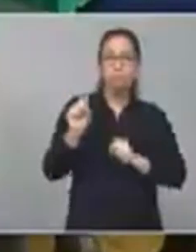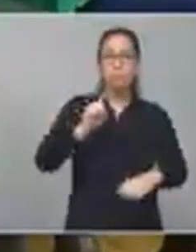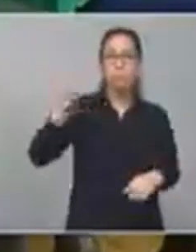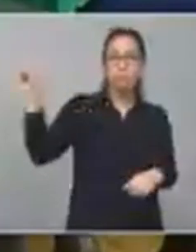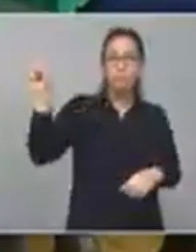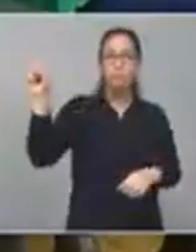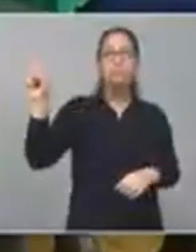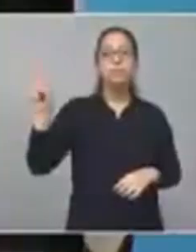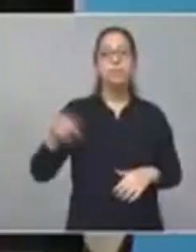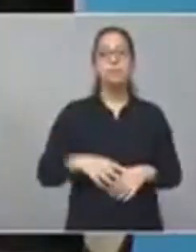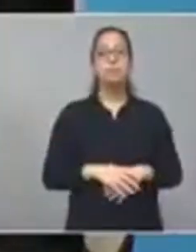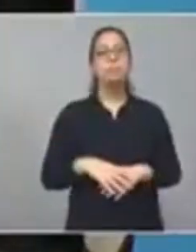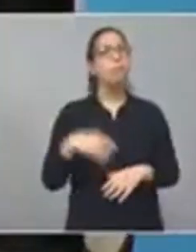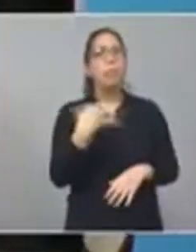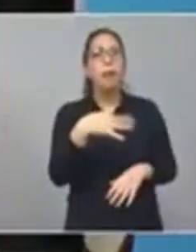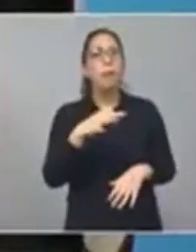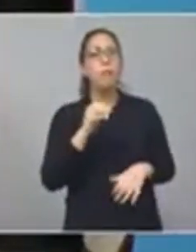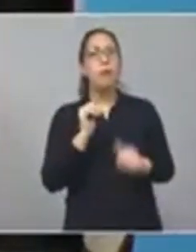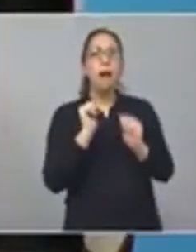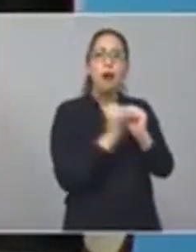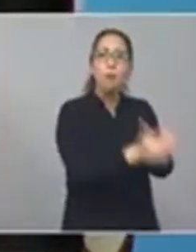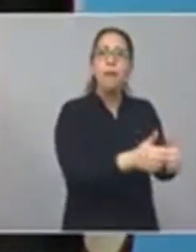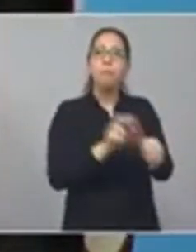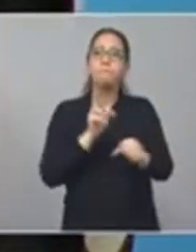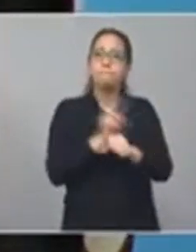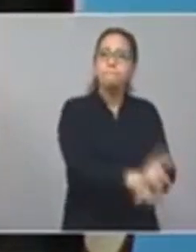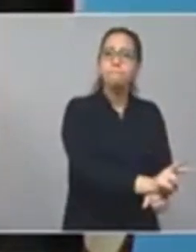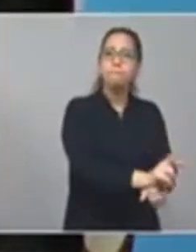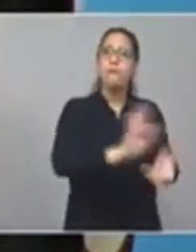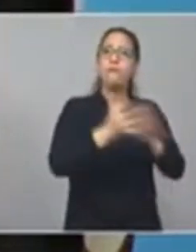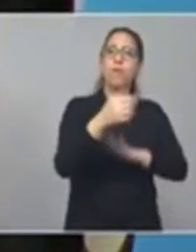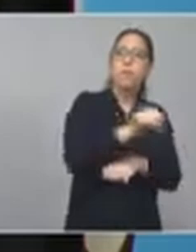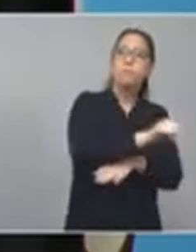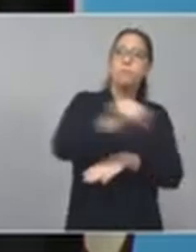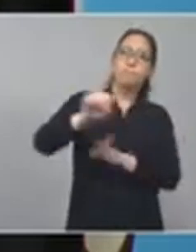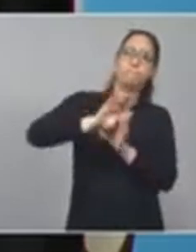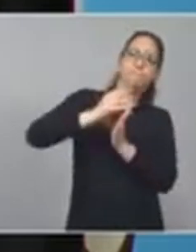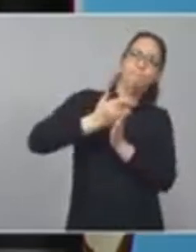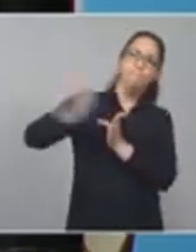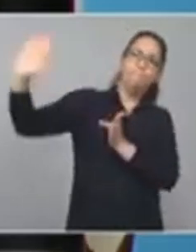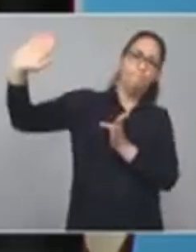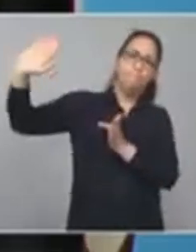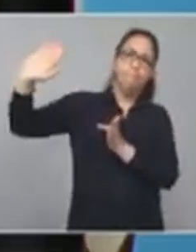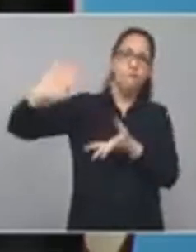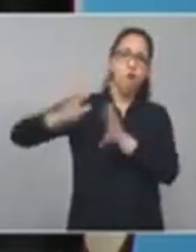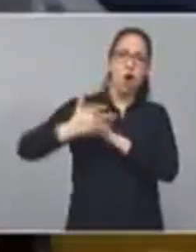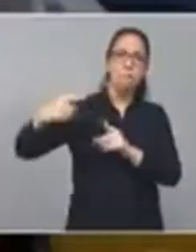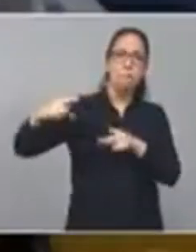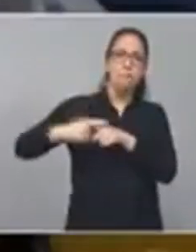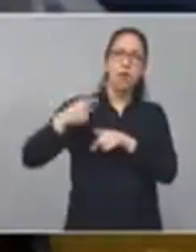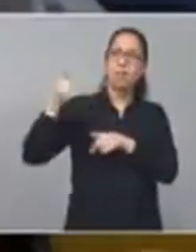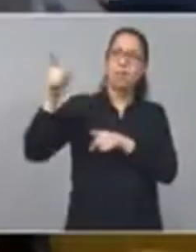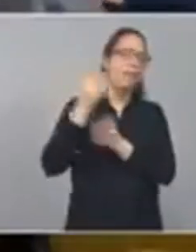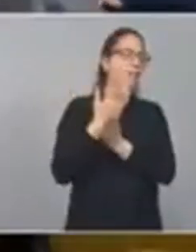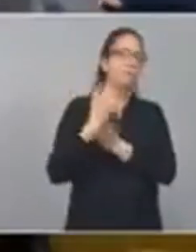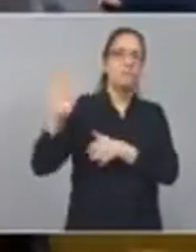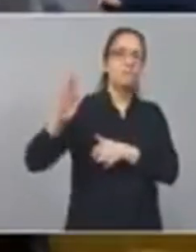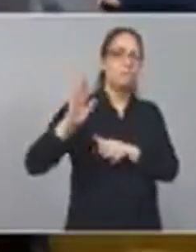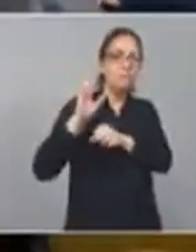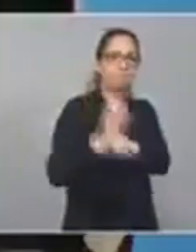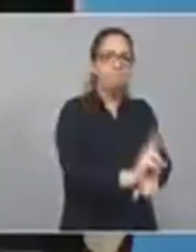acompañar, proteger, un escudo contra estas políticas. Obviamente, hoy también